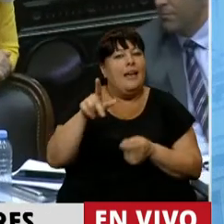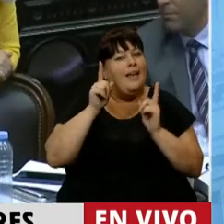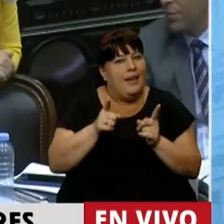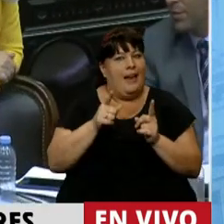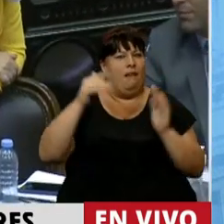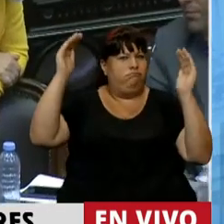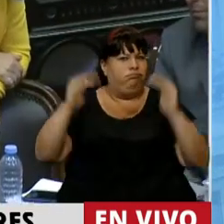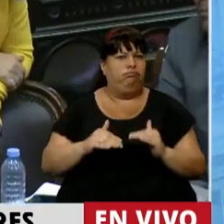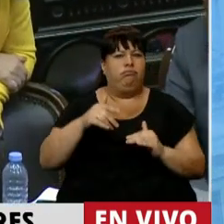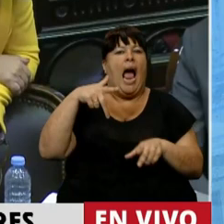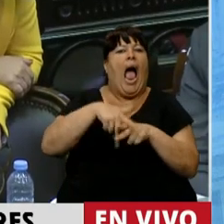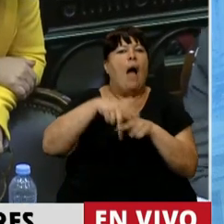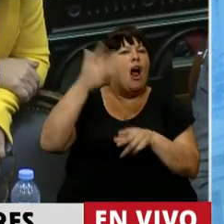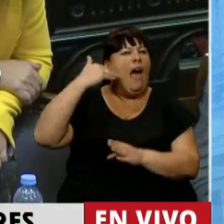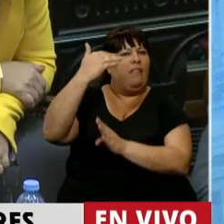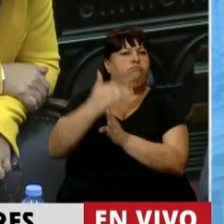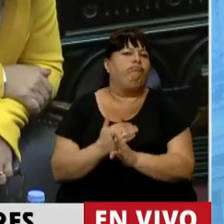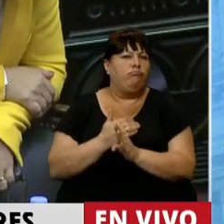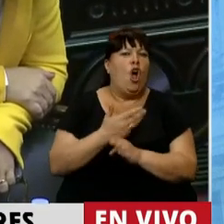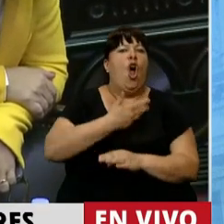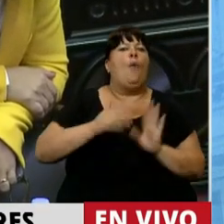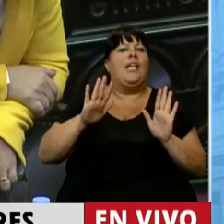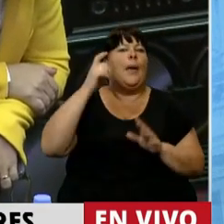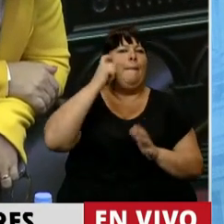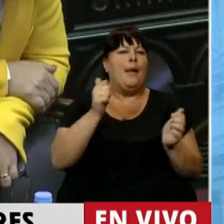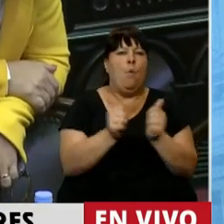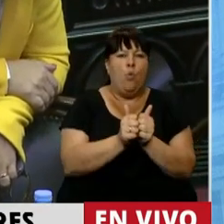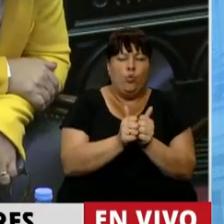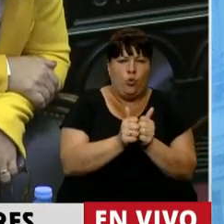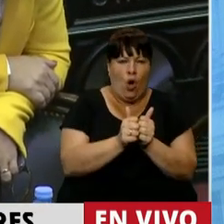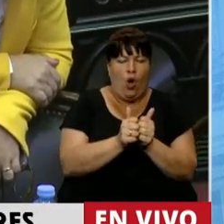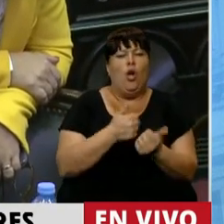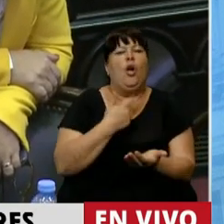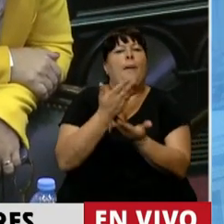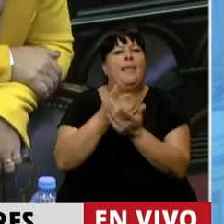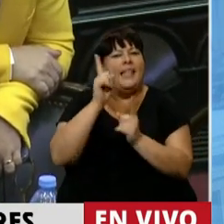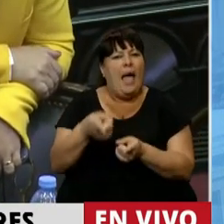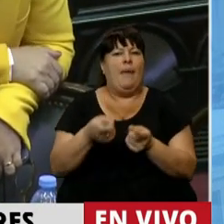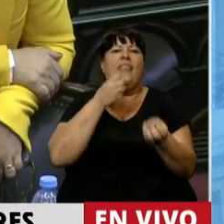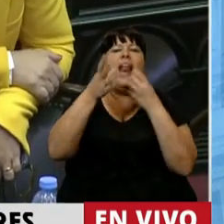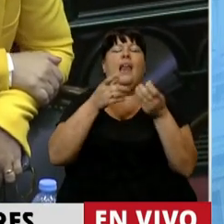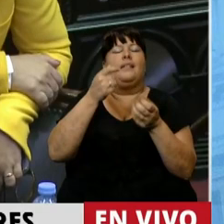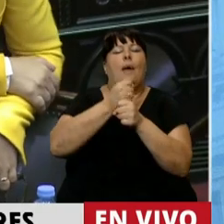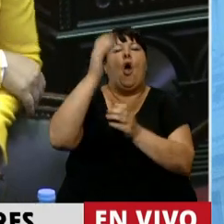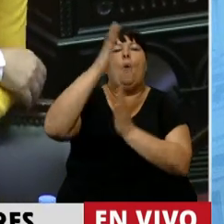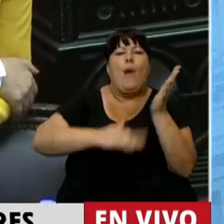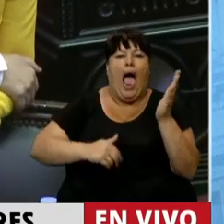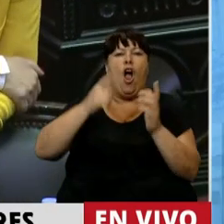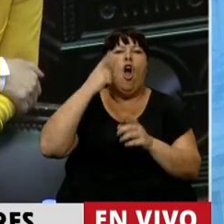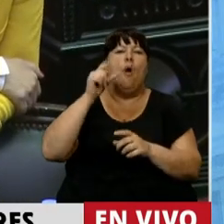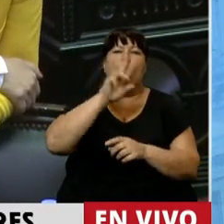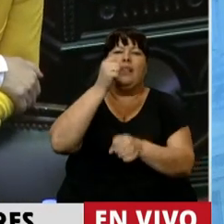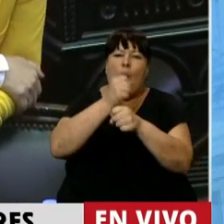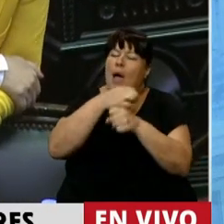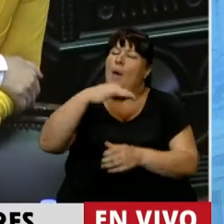el cual lo redujo Domingo Cavallo en el gobierno de Menem. Planteamos también el blanqueo de las trabajadoras y de los trabajadores,